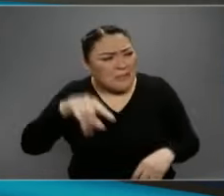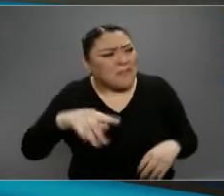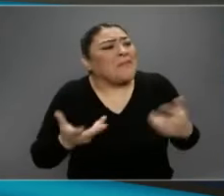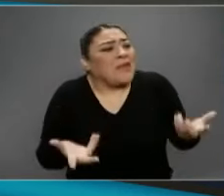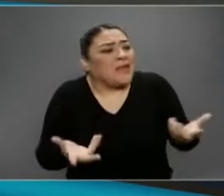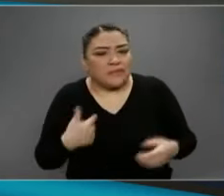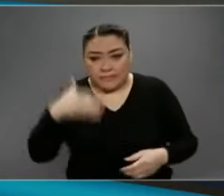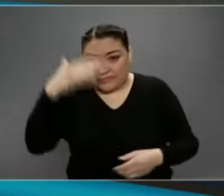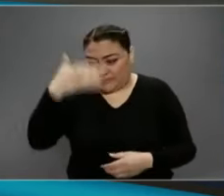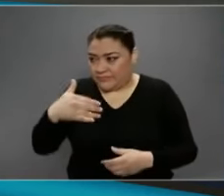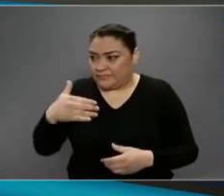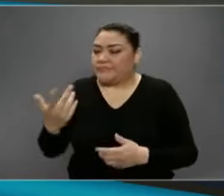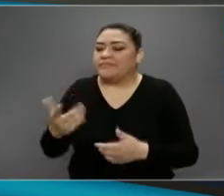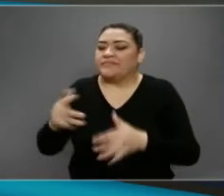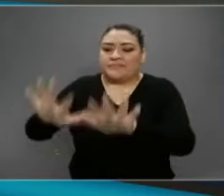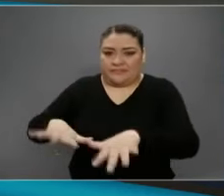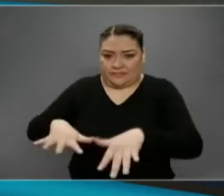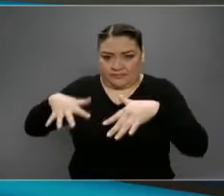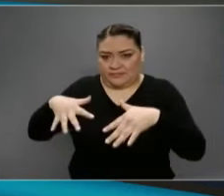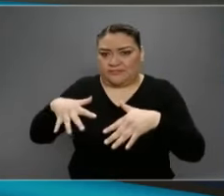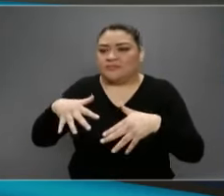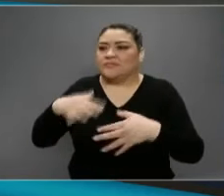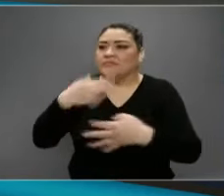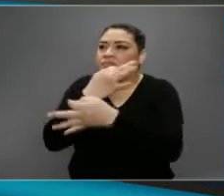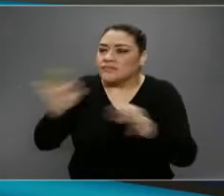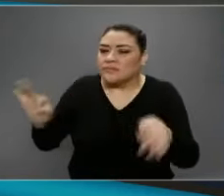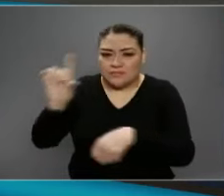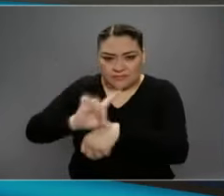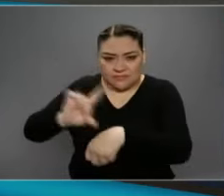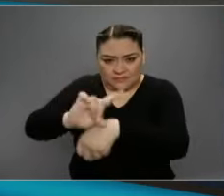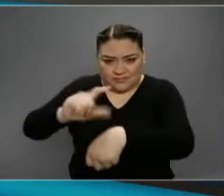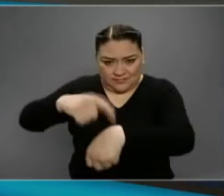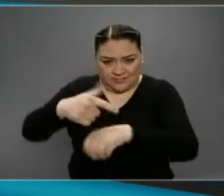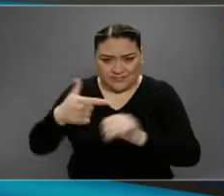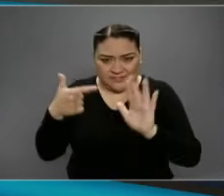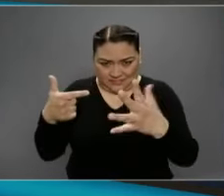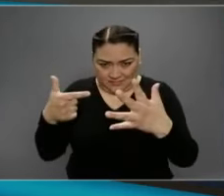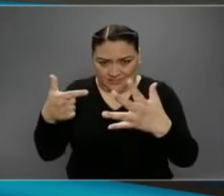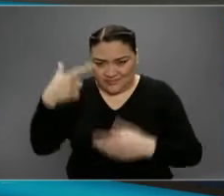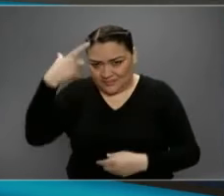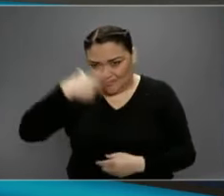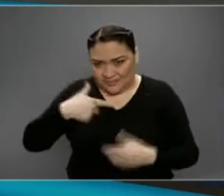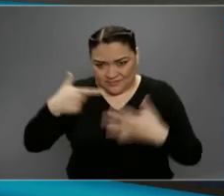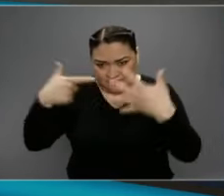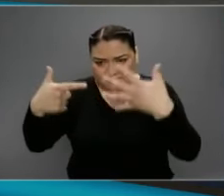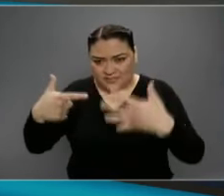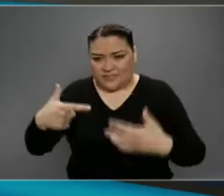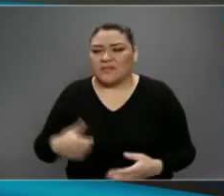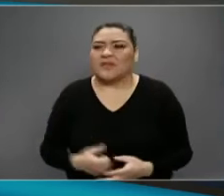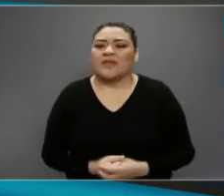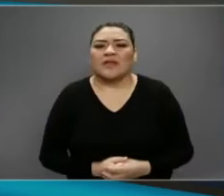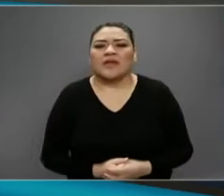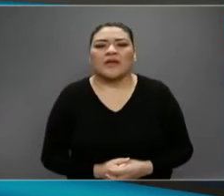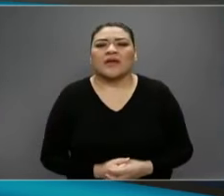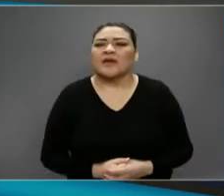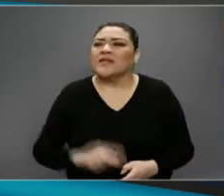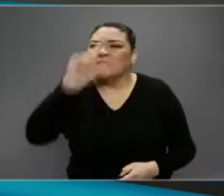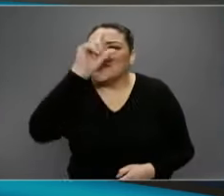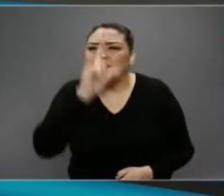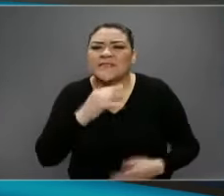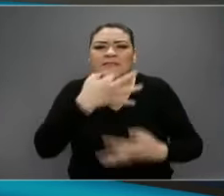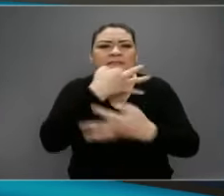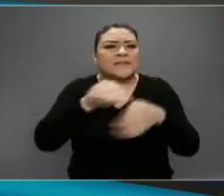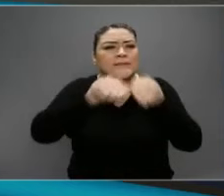Yo en una de las conferencias de prensa de todos los días de las 7 terminé con un, no difundas noticias